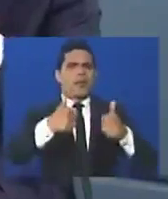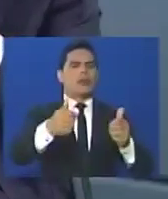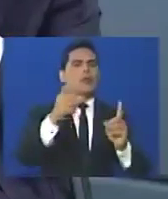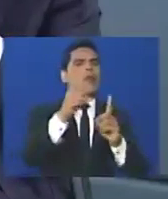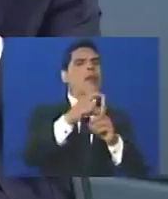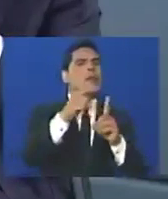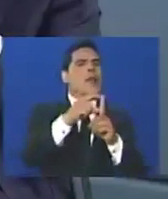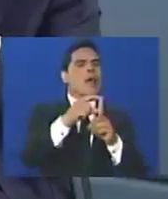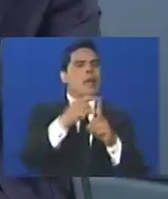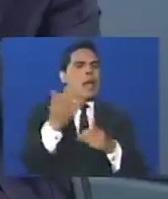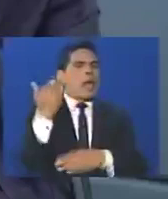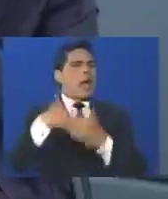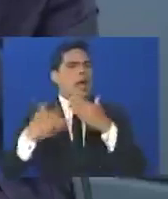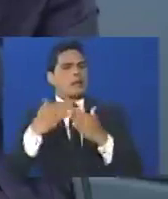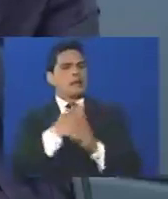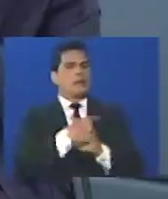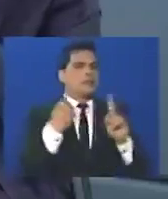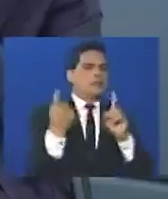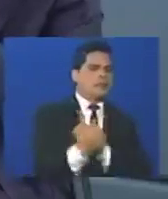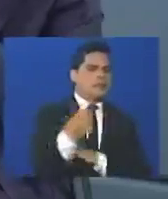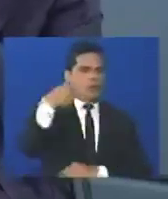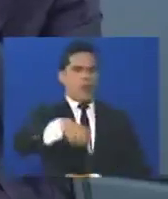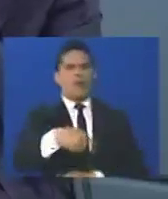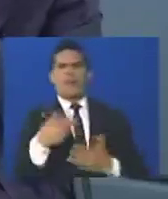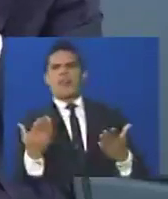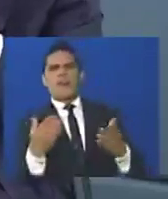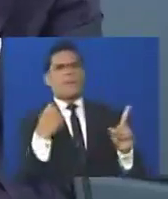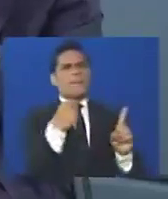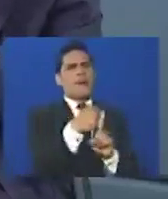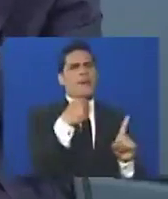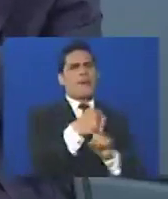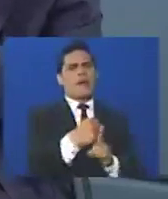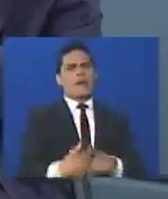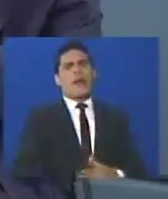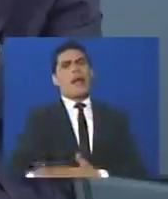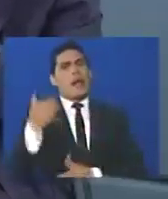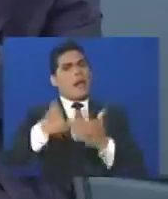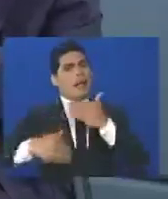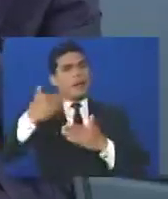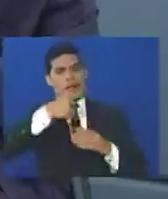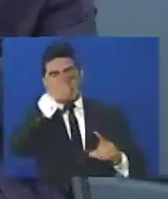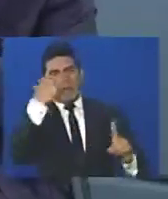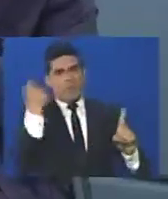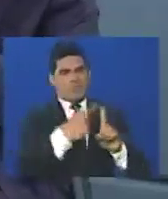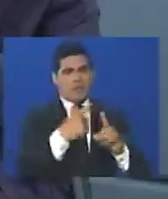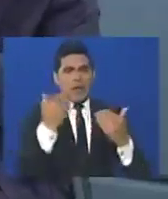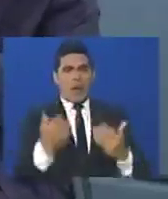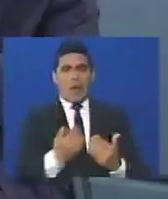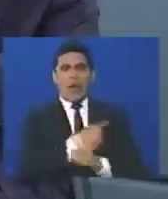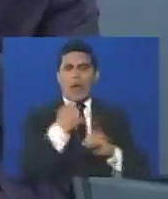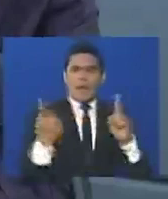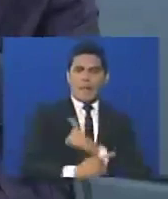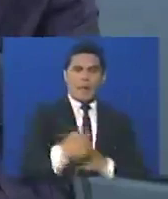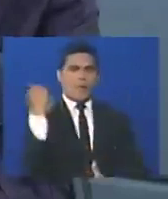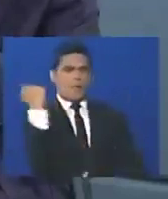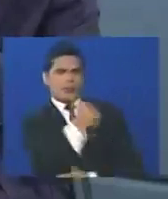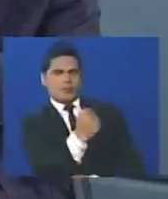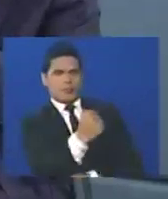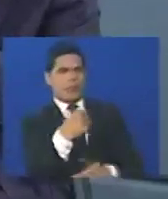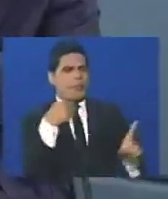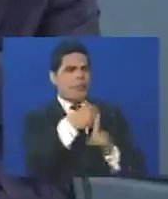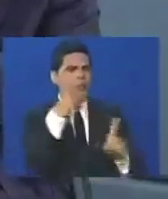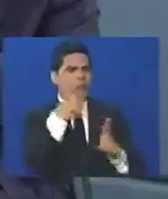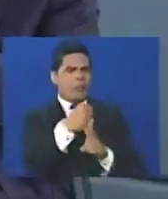palabras a hechos violentos, hemos pasado de las ofensas a asesinatos, a torturas,